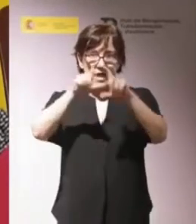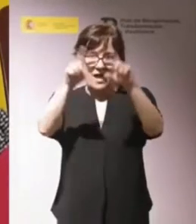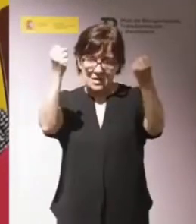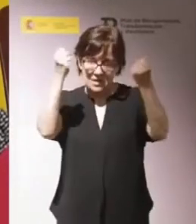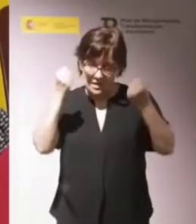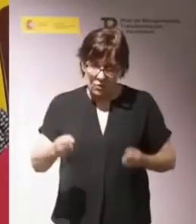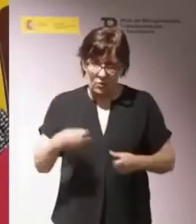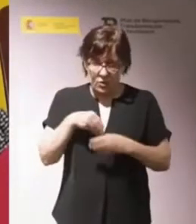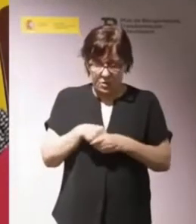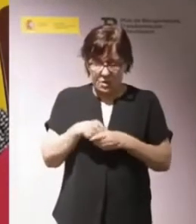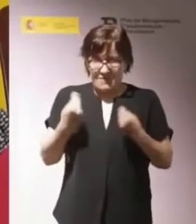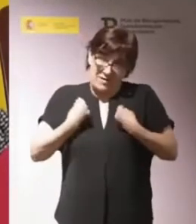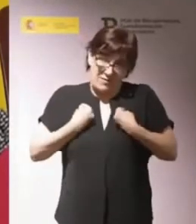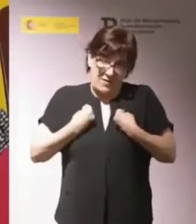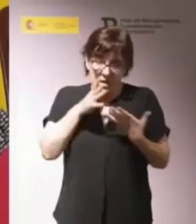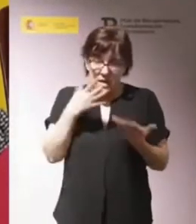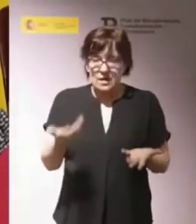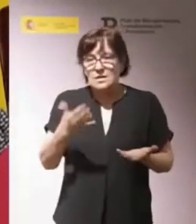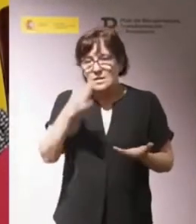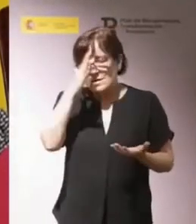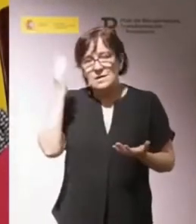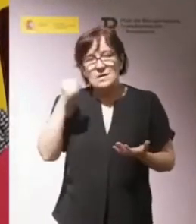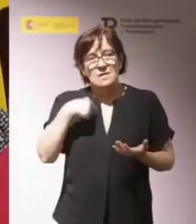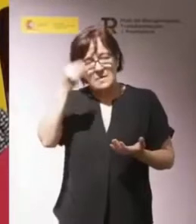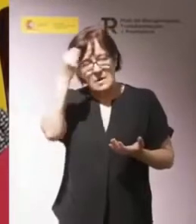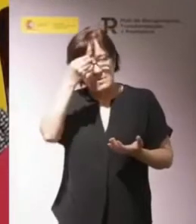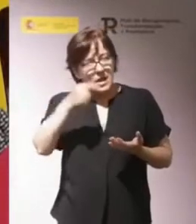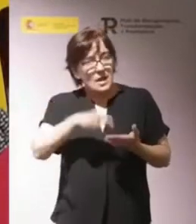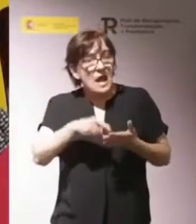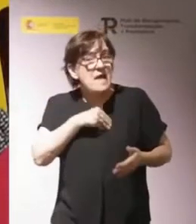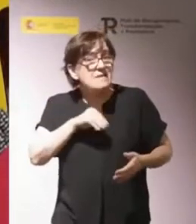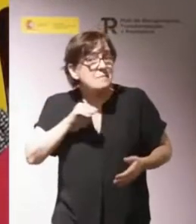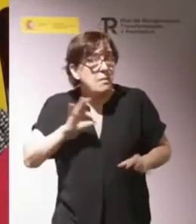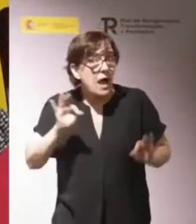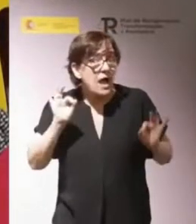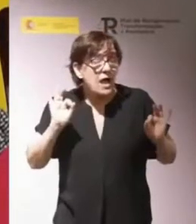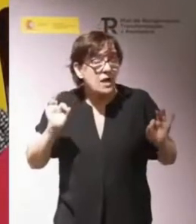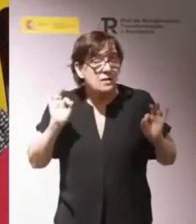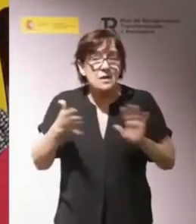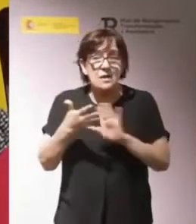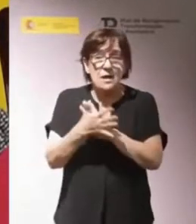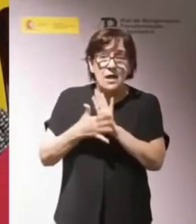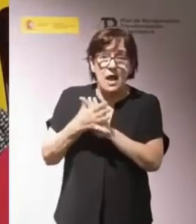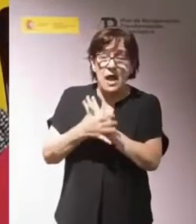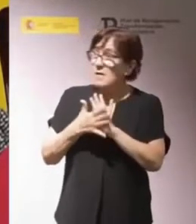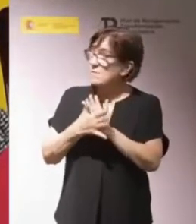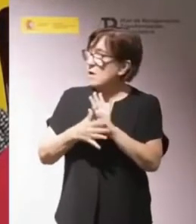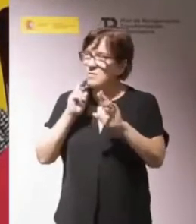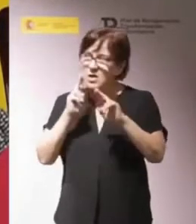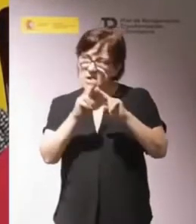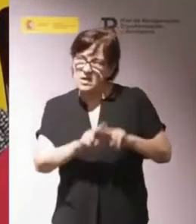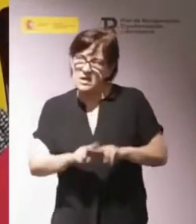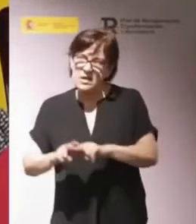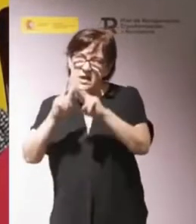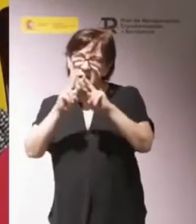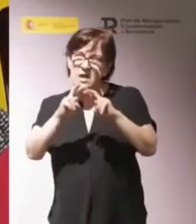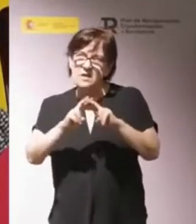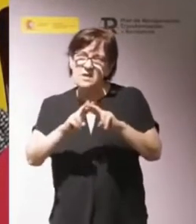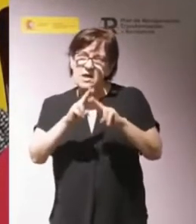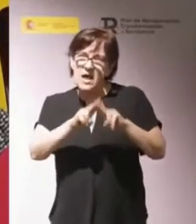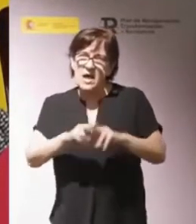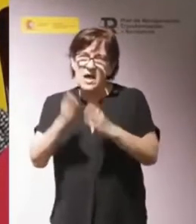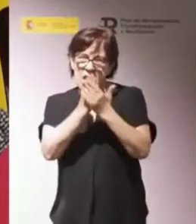que hay que considerar. Y si ya nos referimos a España, estamos hablando de, por un estudio del año 2017,